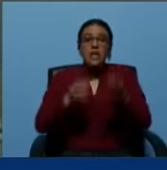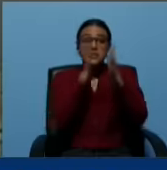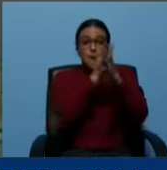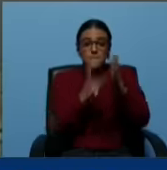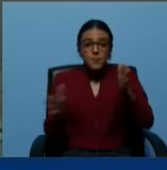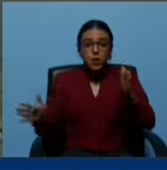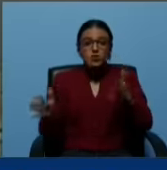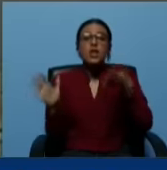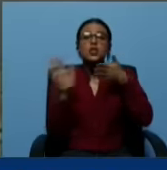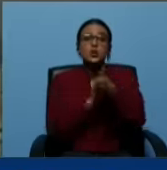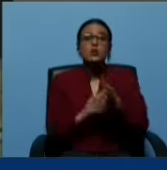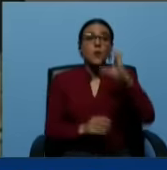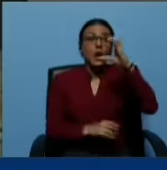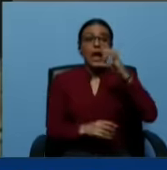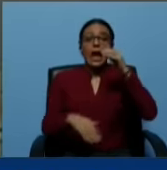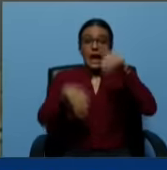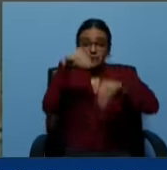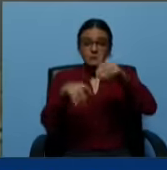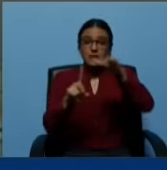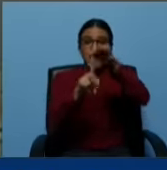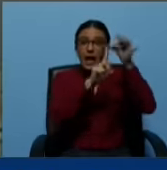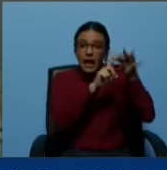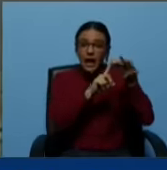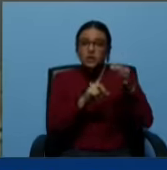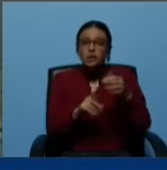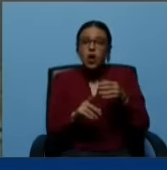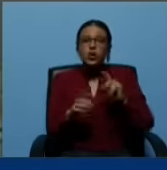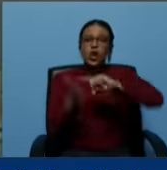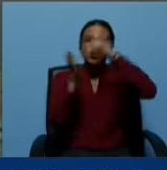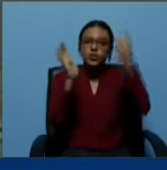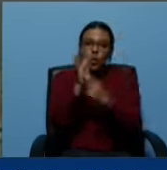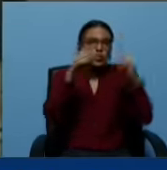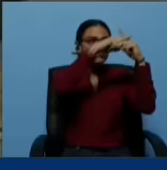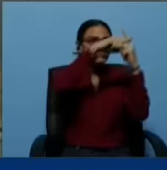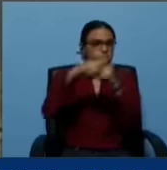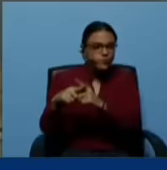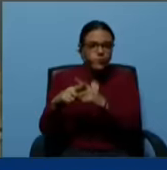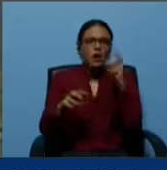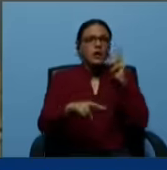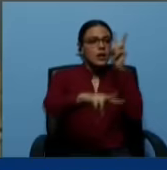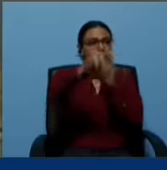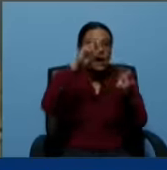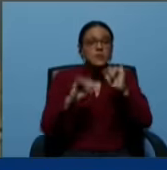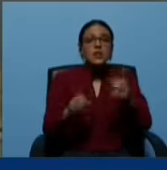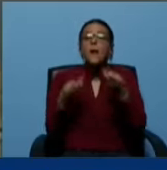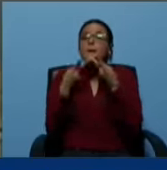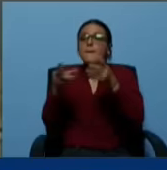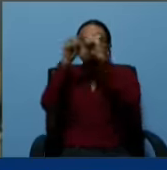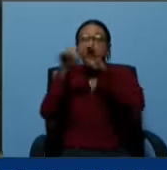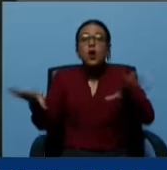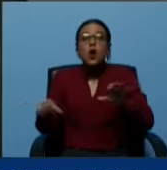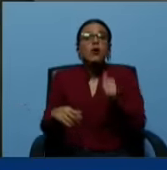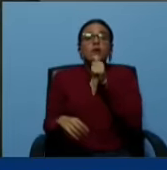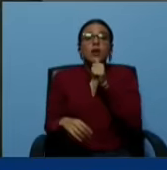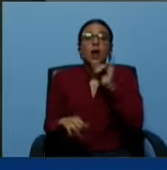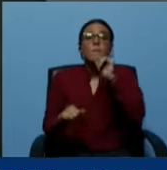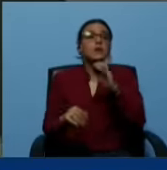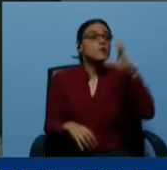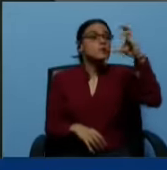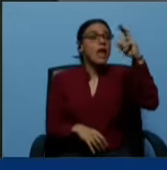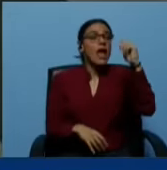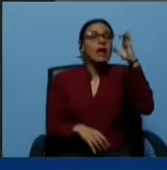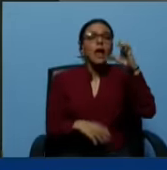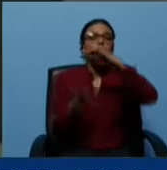electorales totalizar, adjudicar y proclamar es el Consejo Nacional Electoral